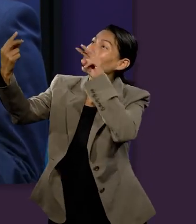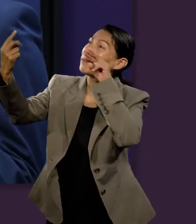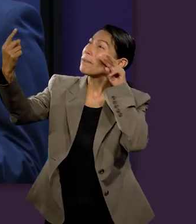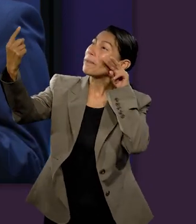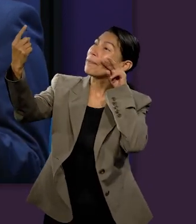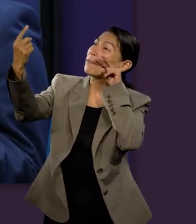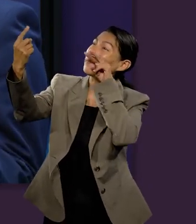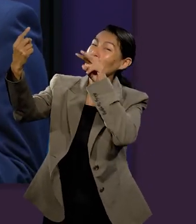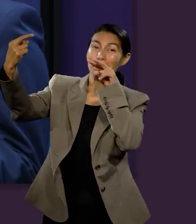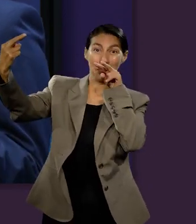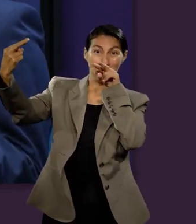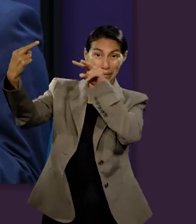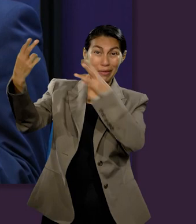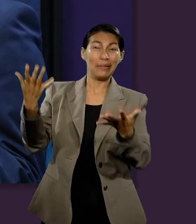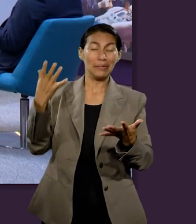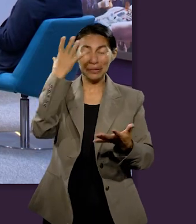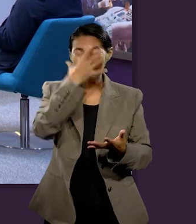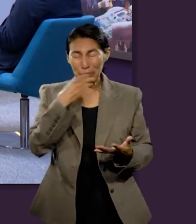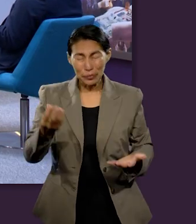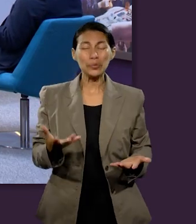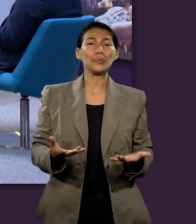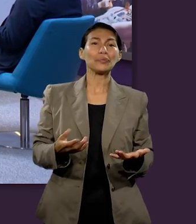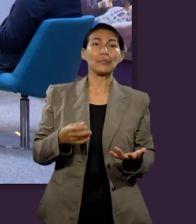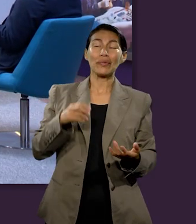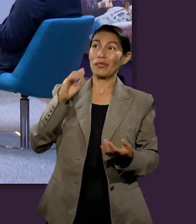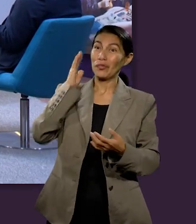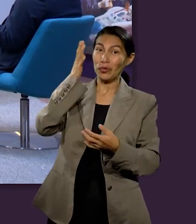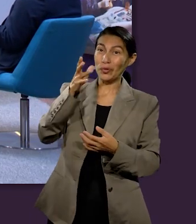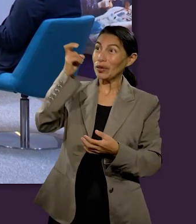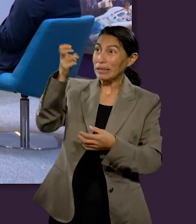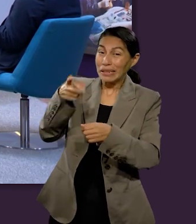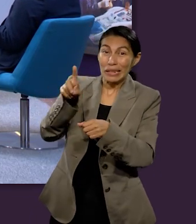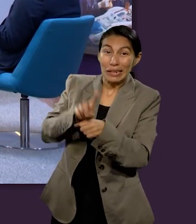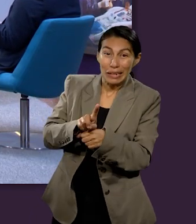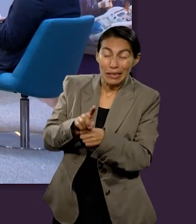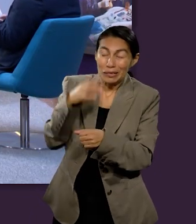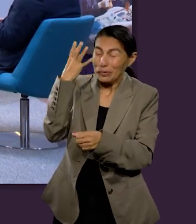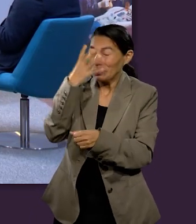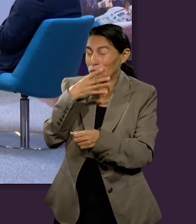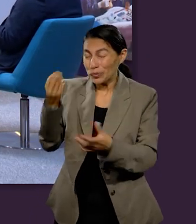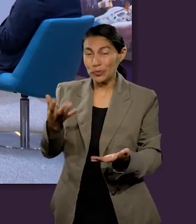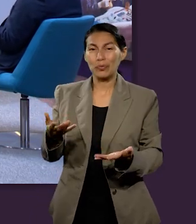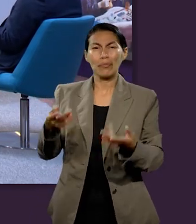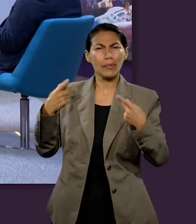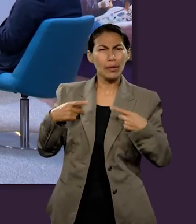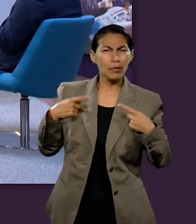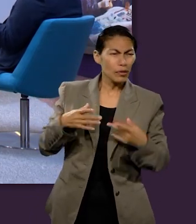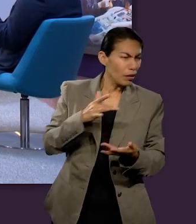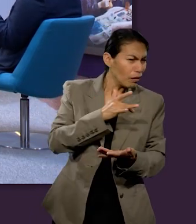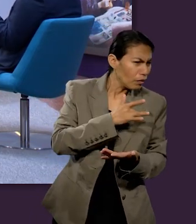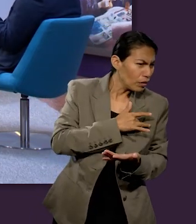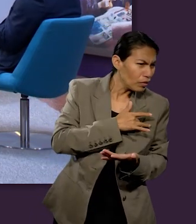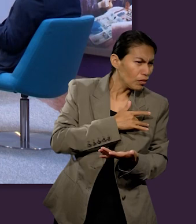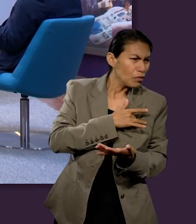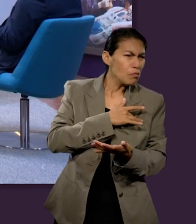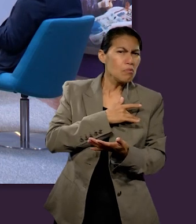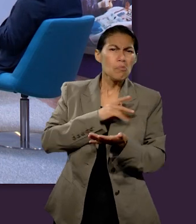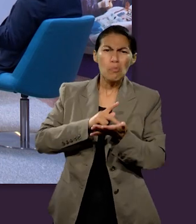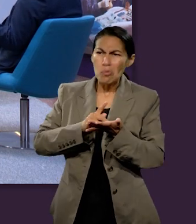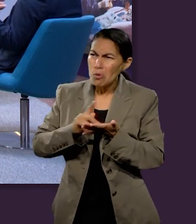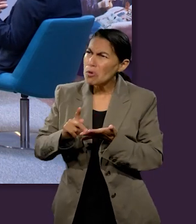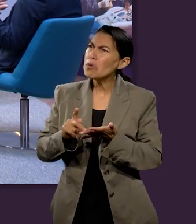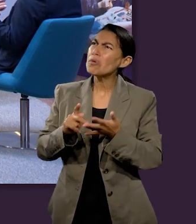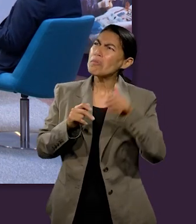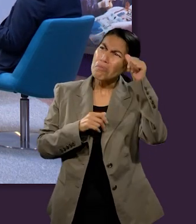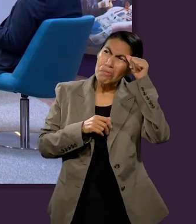ellos verán a Dios. Y de una manera muy particular en aquel día,